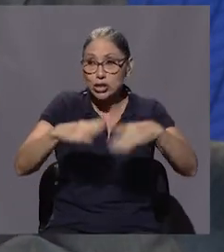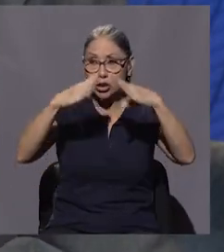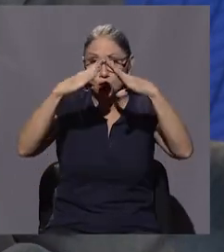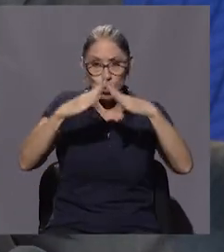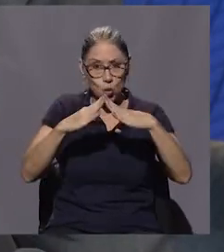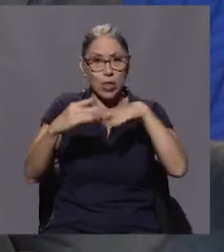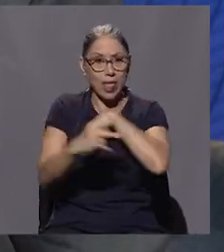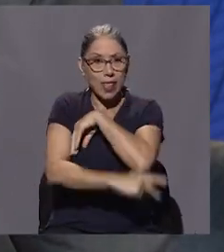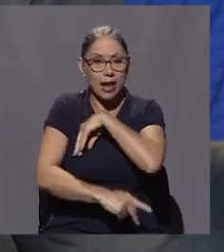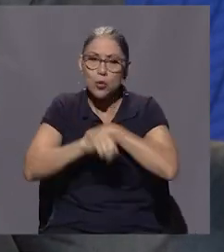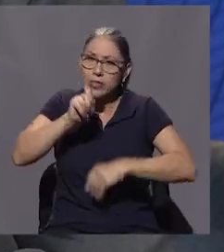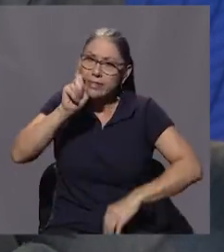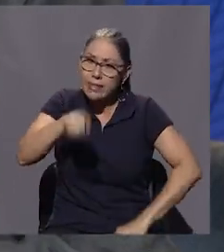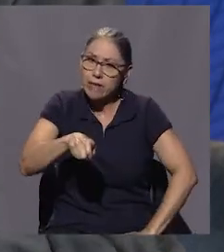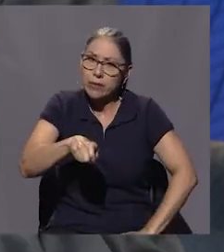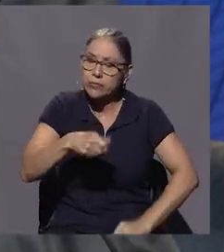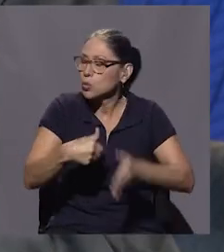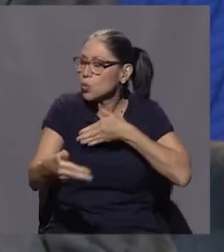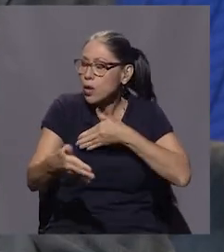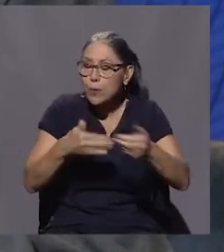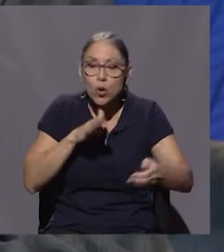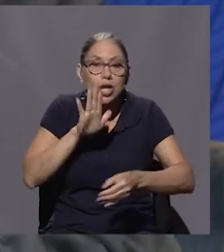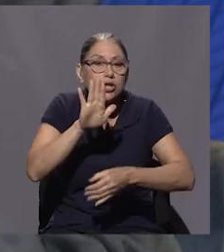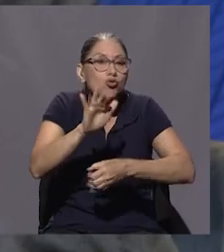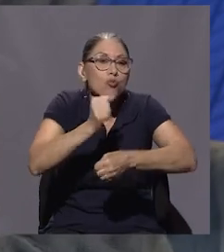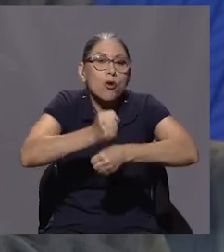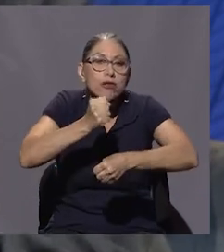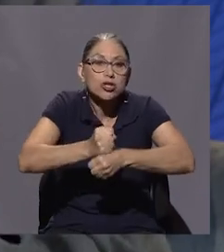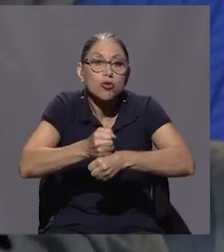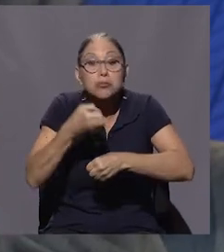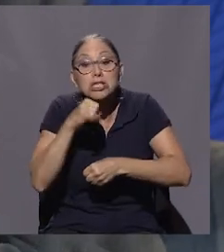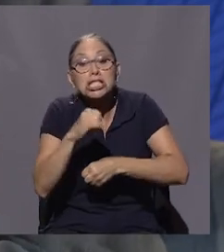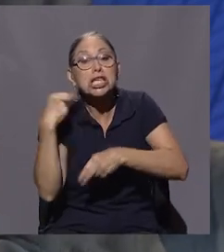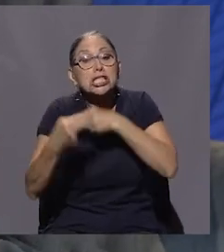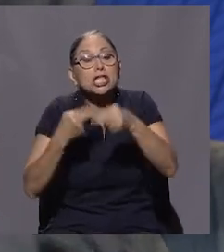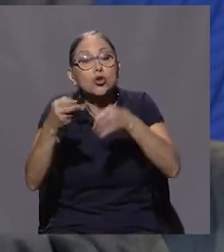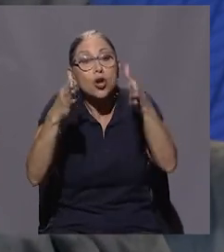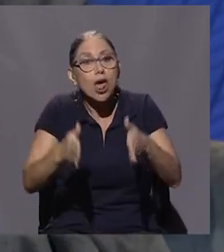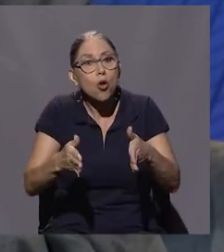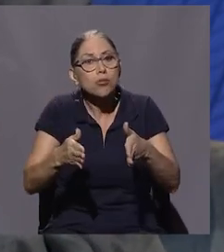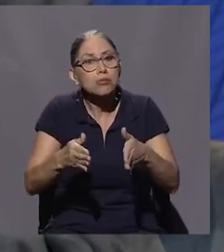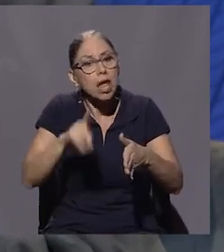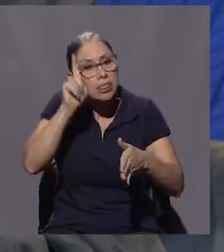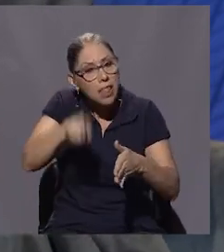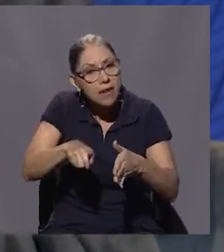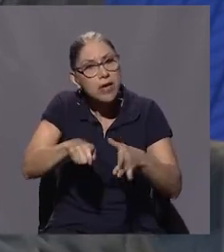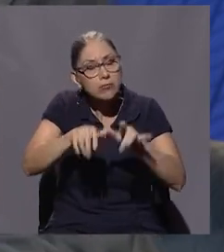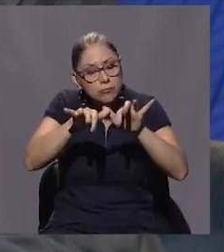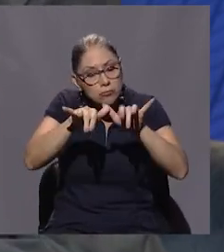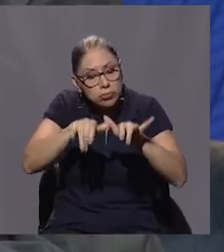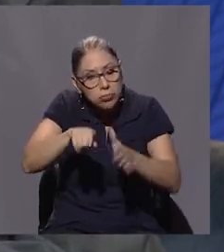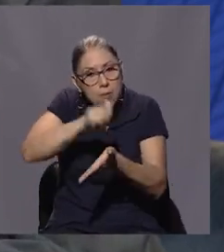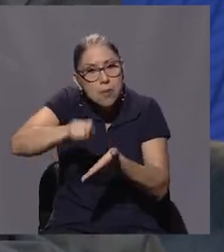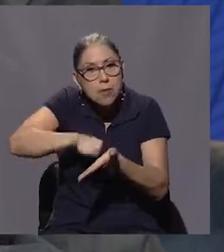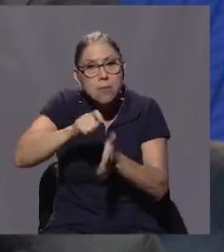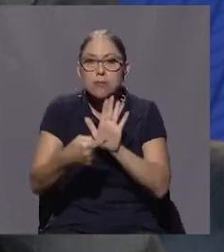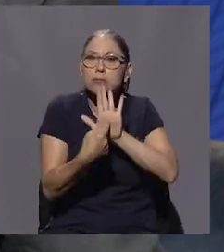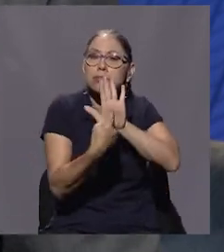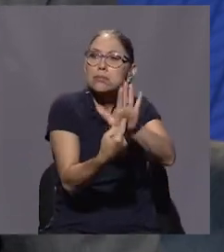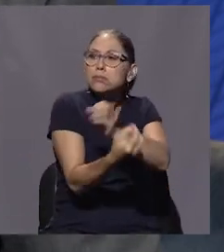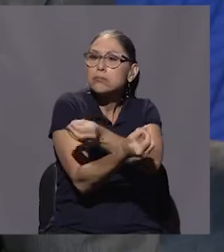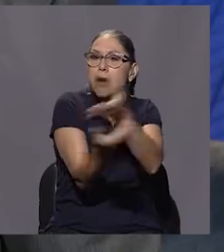ciudadano. Sea cual sea su profesión. Y si es historiador, con mayor razón, ponerla ante la opinión pública.